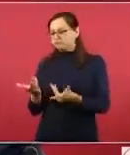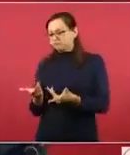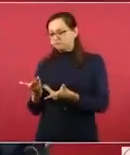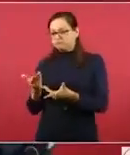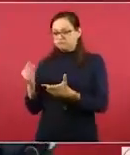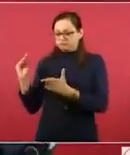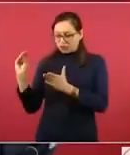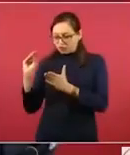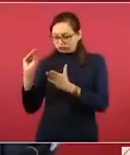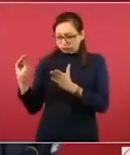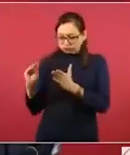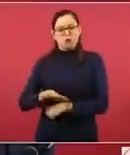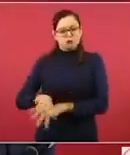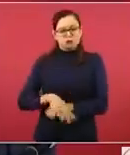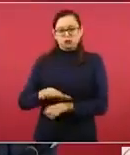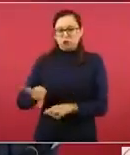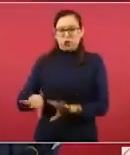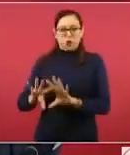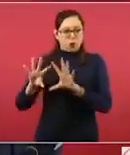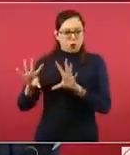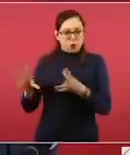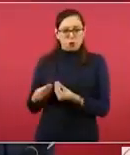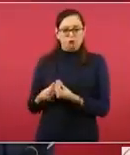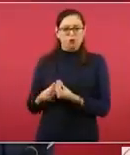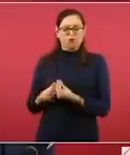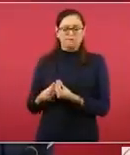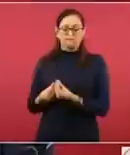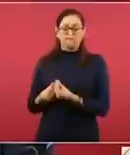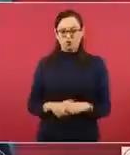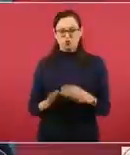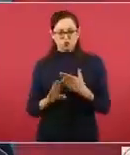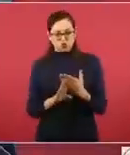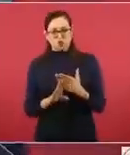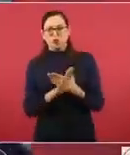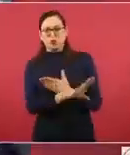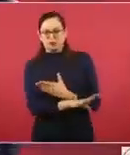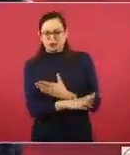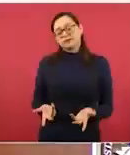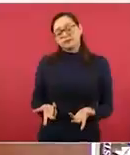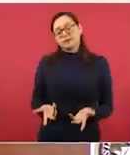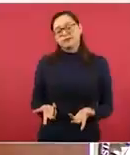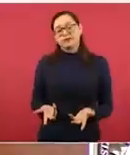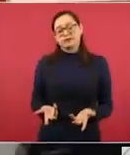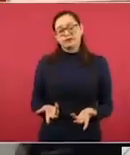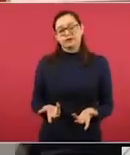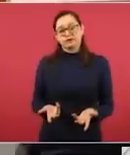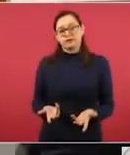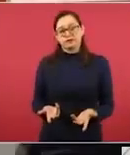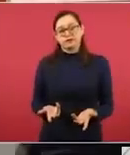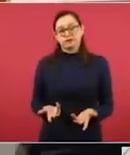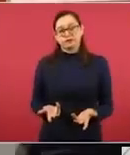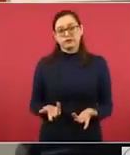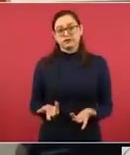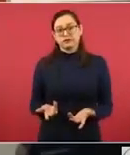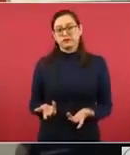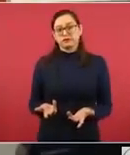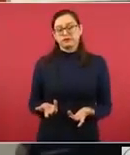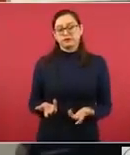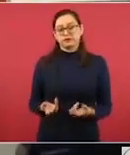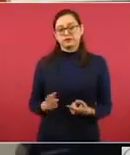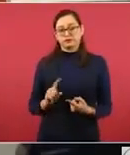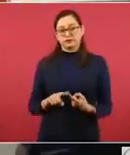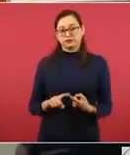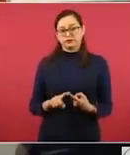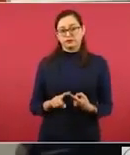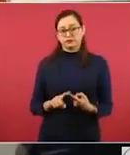el propósito de que no se pierdan vidas humanas. Y fue un trabajo que llevó a cabo la fiscalía